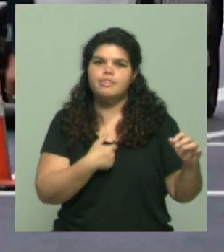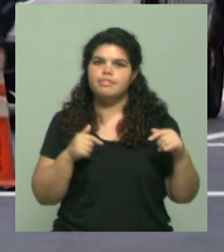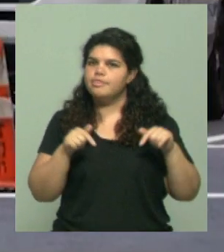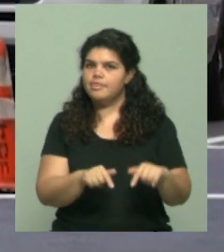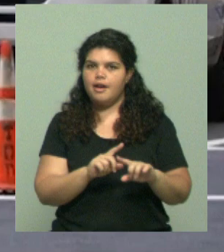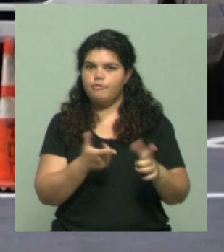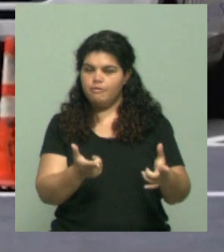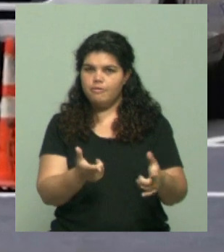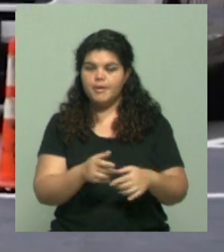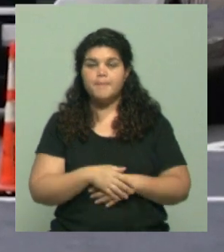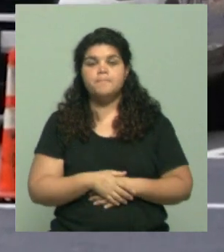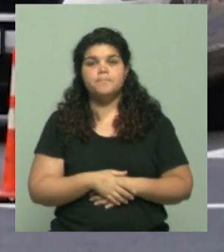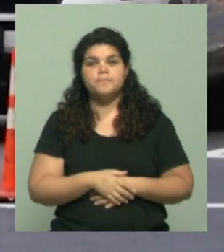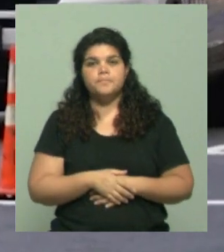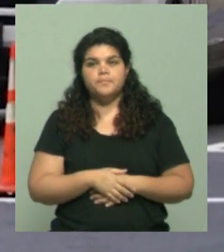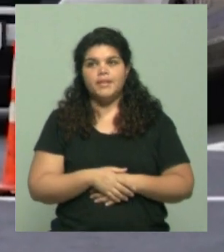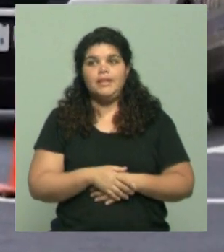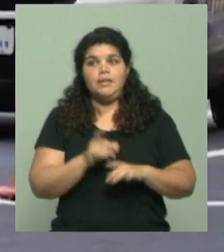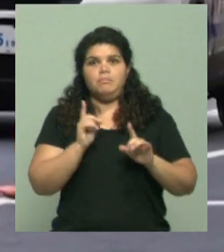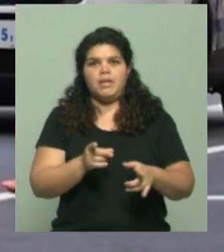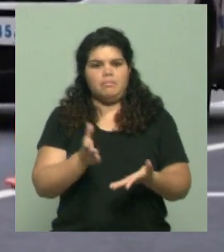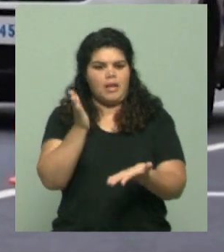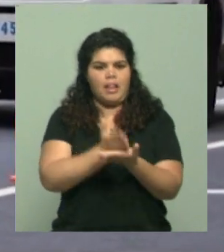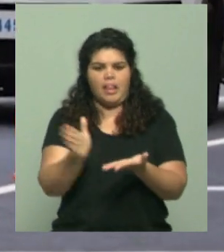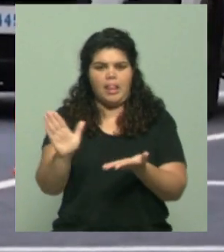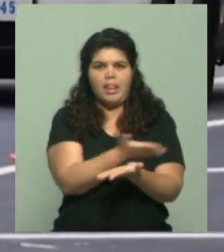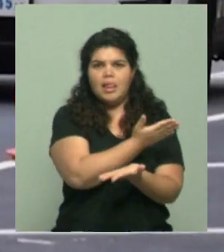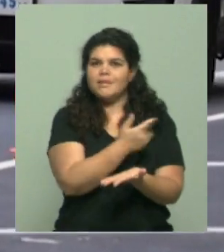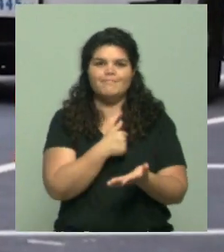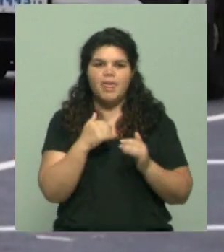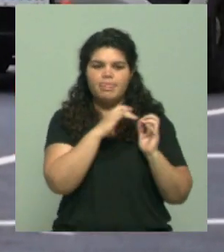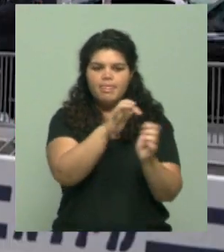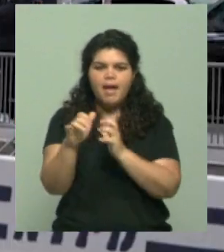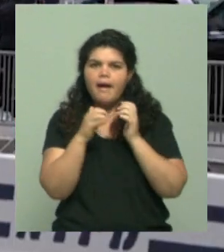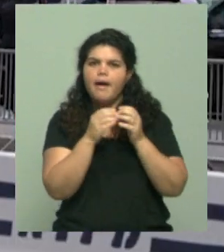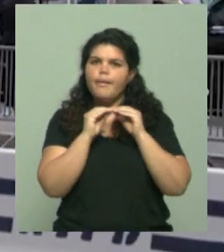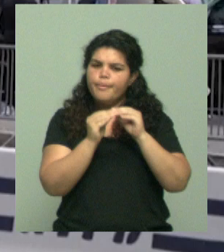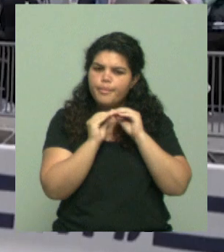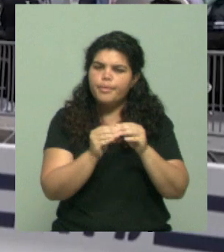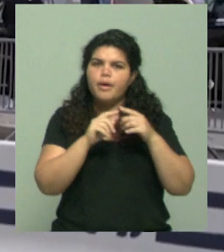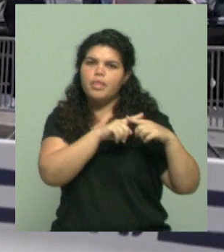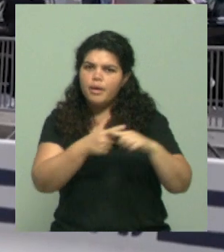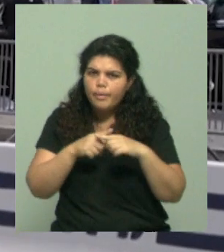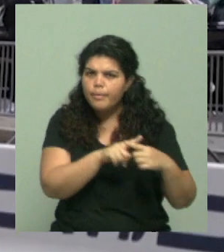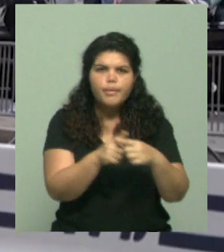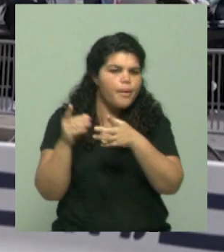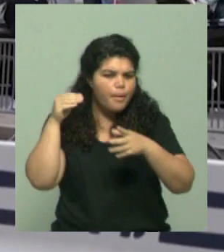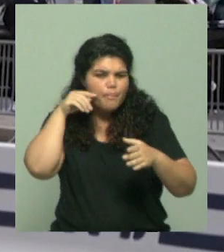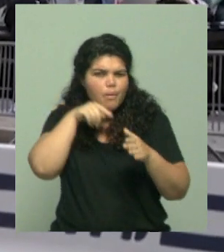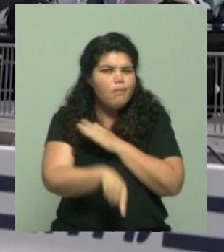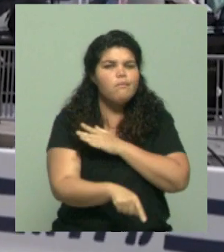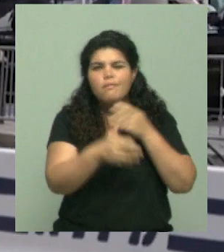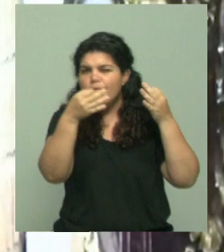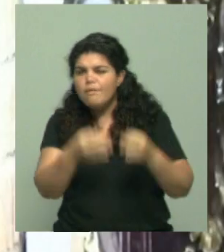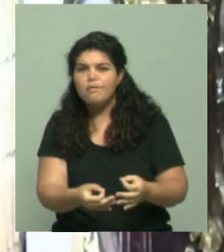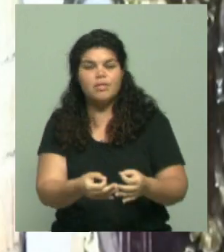y se polariza tanto, justamente se pierde esa capacidad de diálogo que pueda profundizar y dar una altura que hoy por